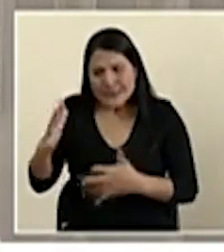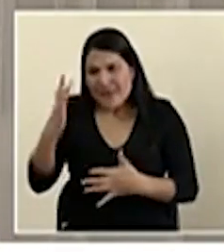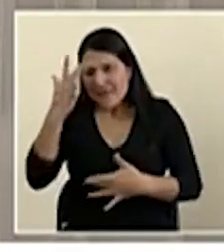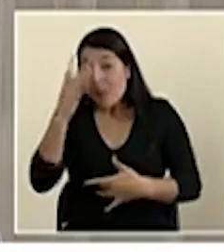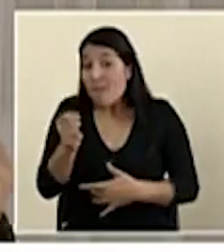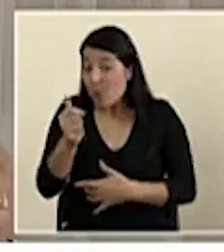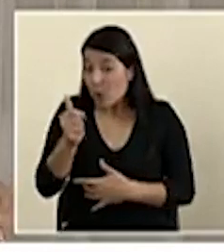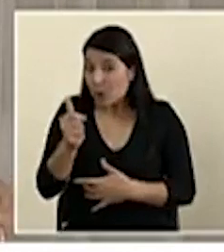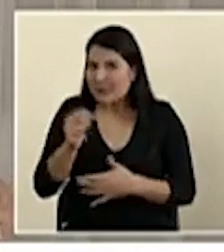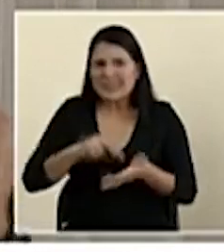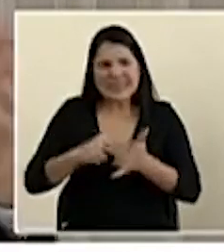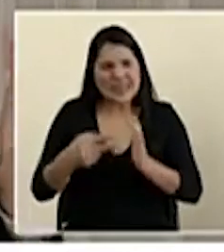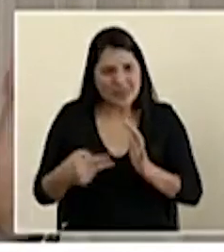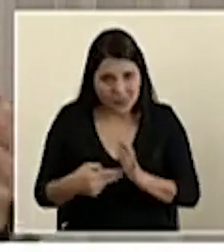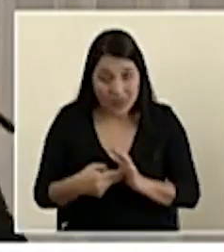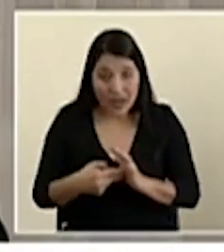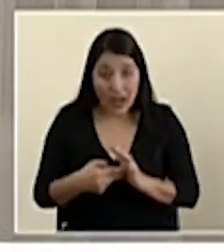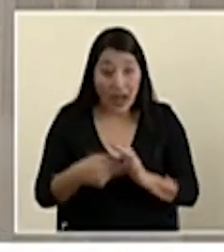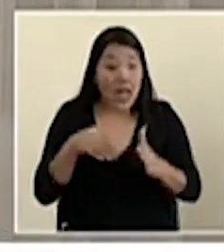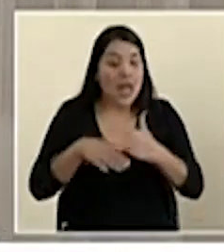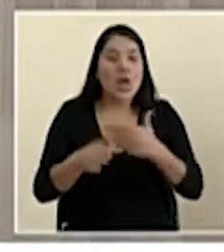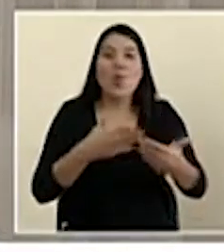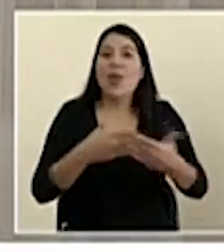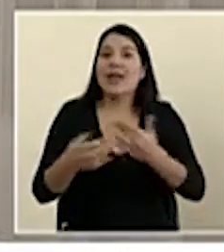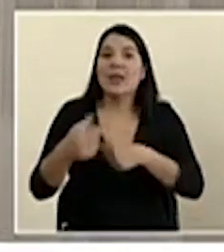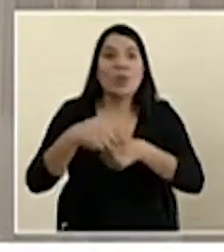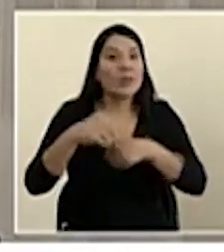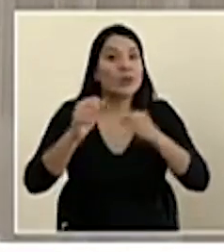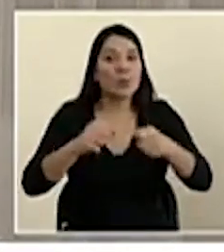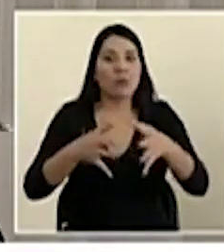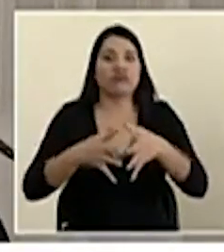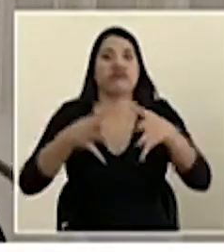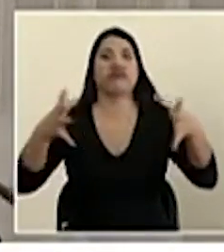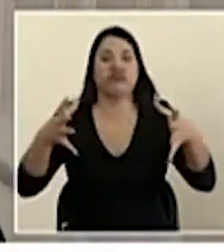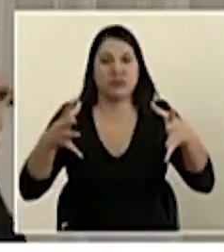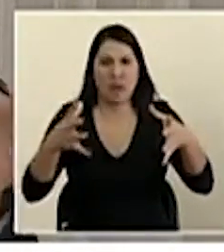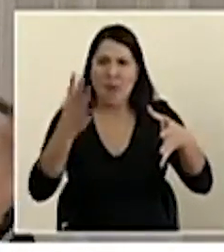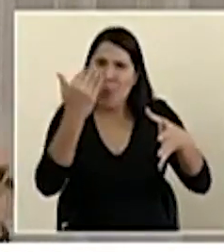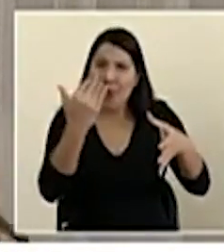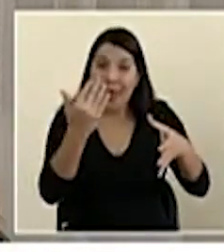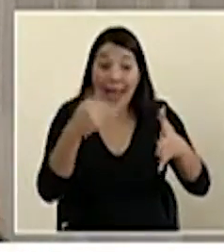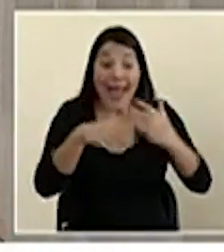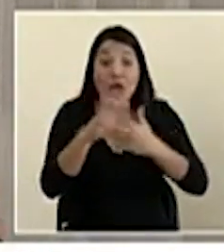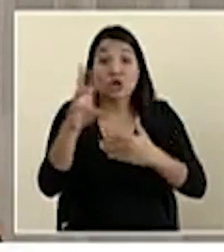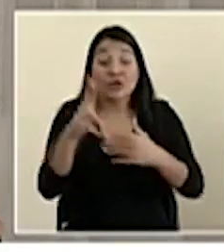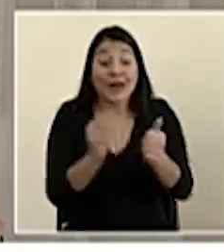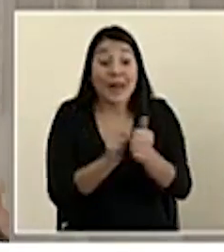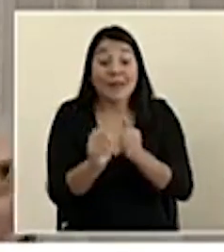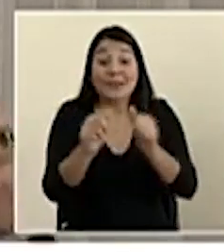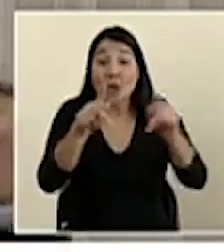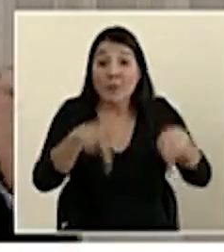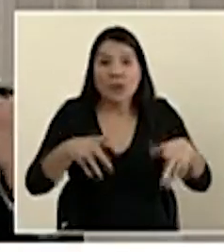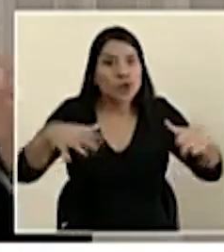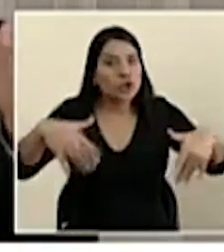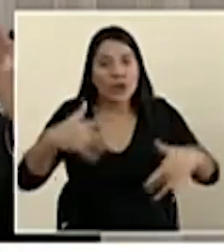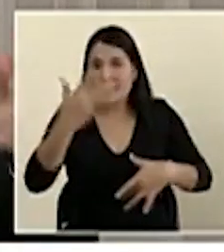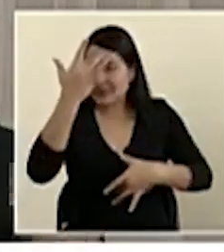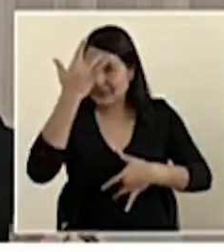aumento de casos porque la gran mayoría de la gente no se ha infectado y pueden haber cadenas de transmisión, personas que se lo transmiten